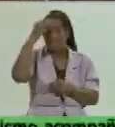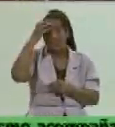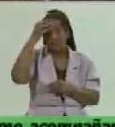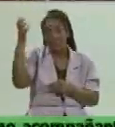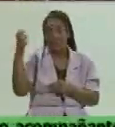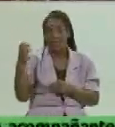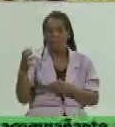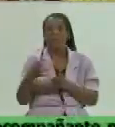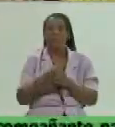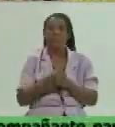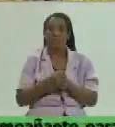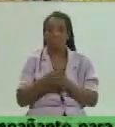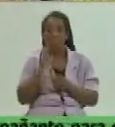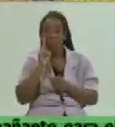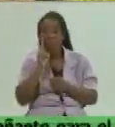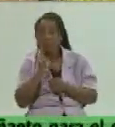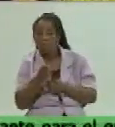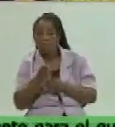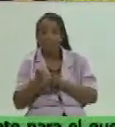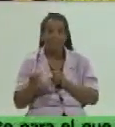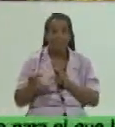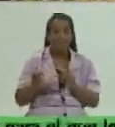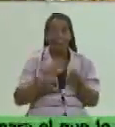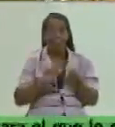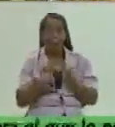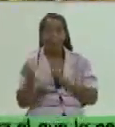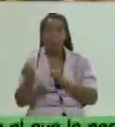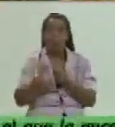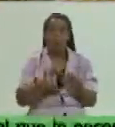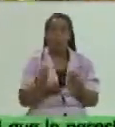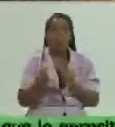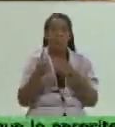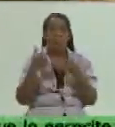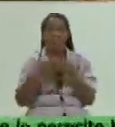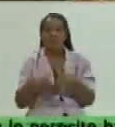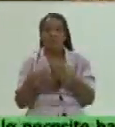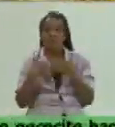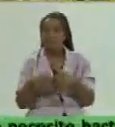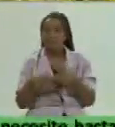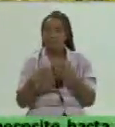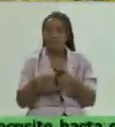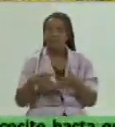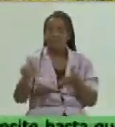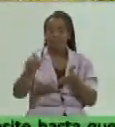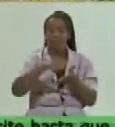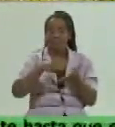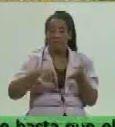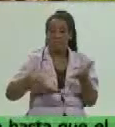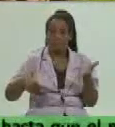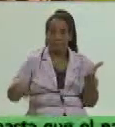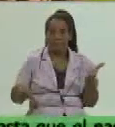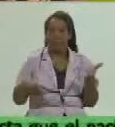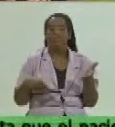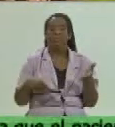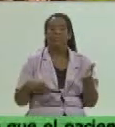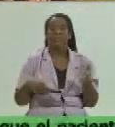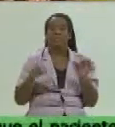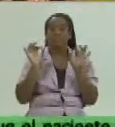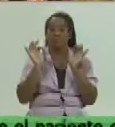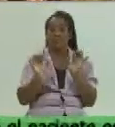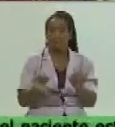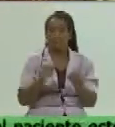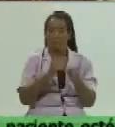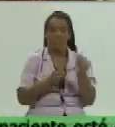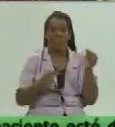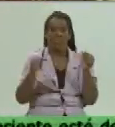papel regulador y el seguimiento y control de la producción la contratación el establecimiento de las prioridades y los